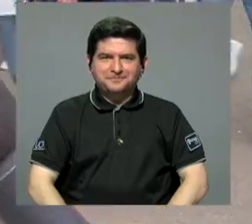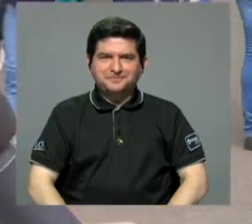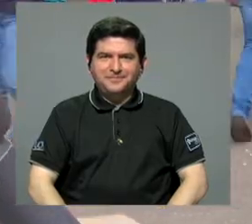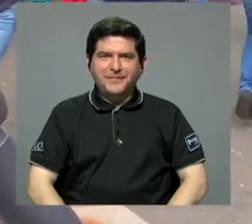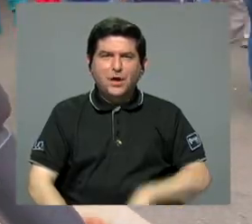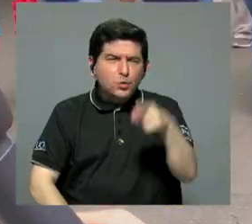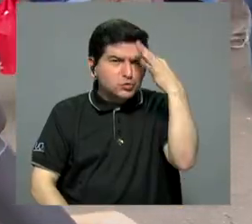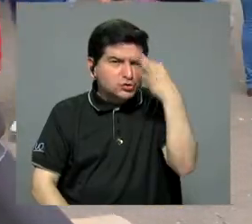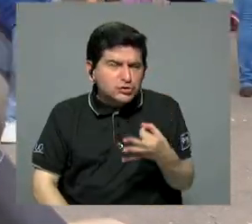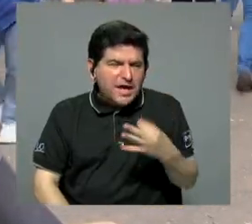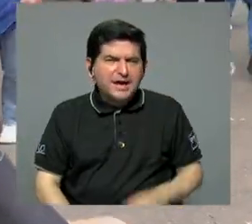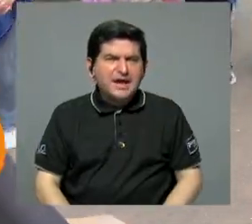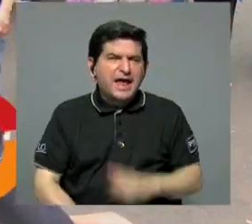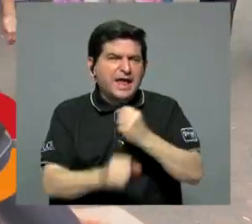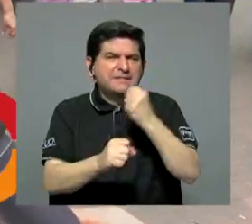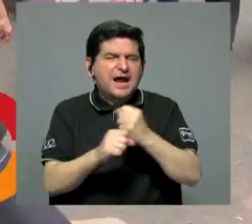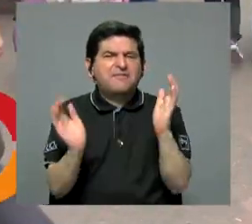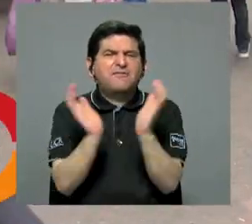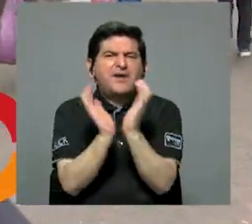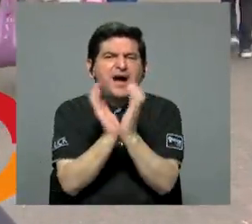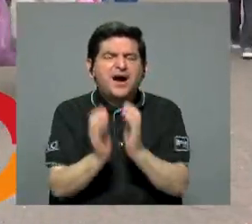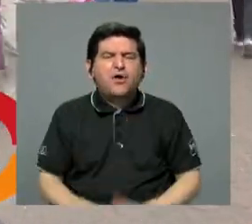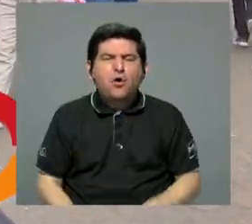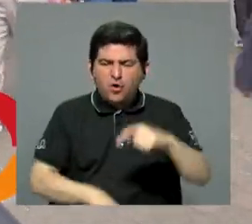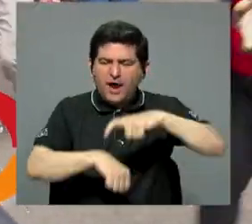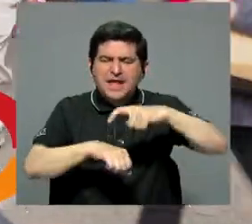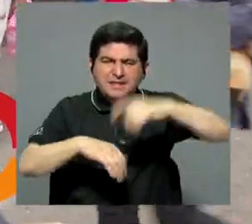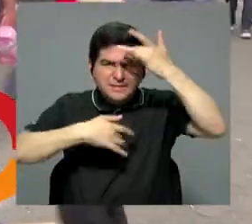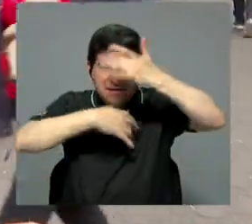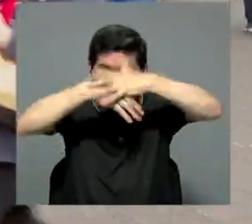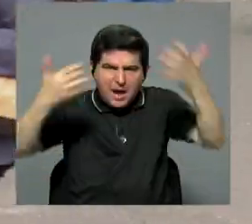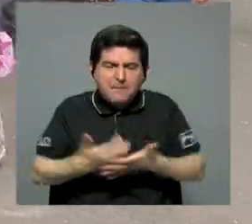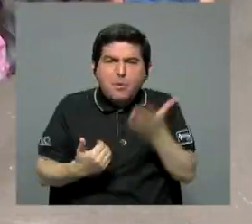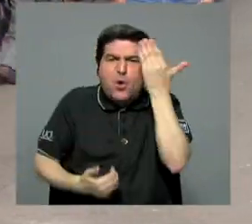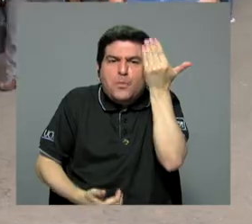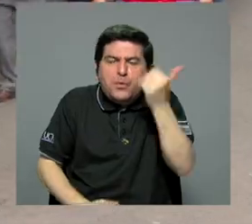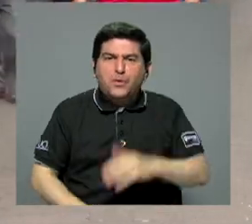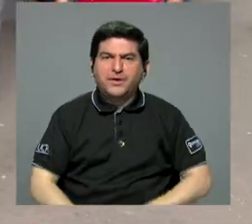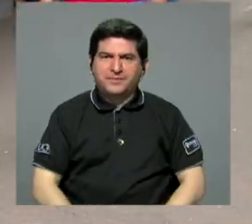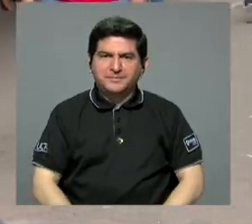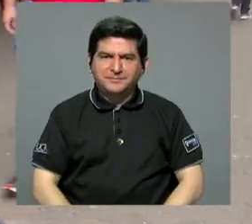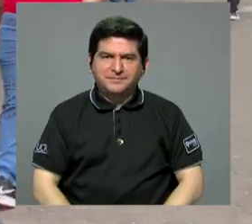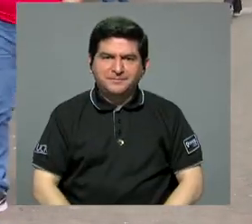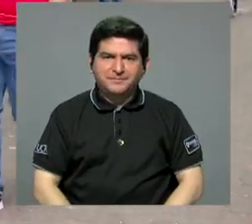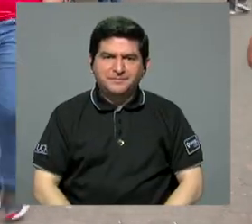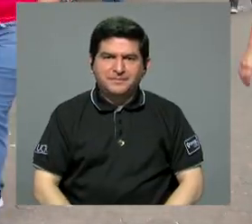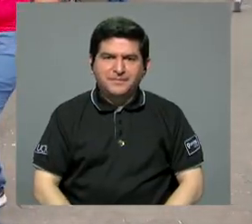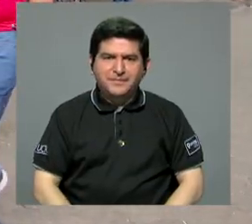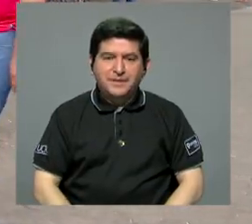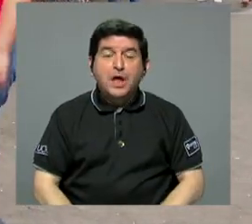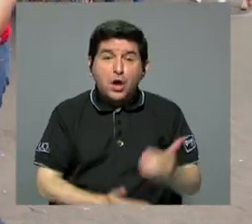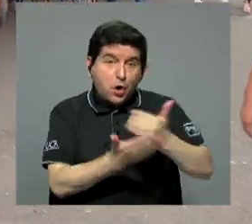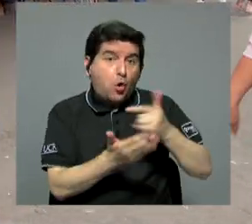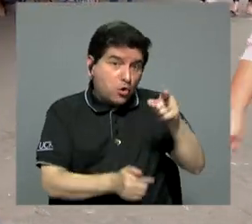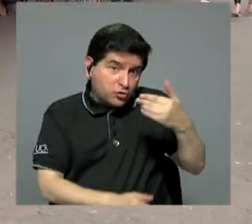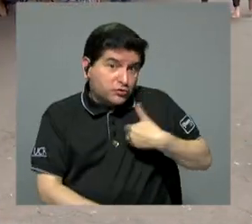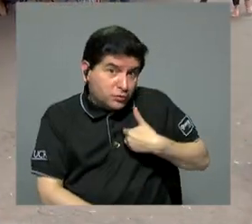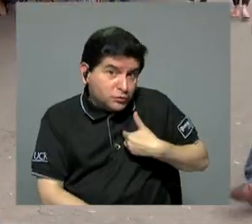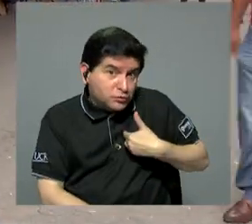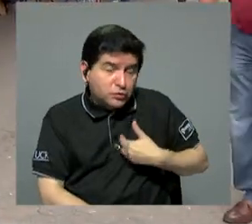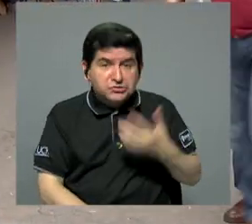¿Cómo cree usted que ha sido la labor de la caja durante la pandemia y por qué? Con los recursos que tiene,